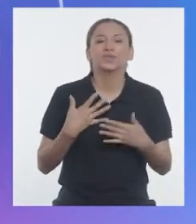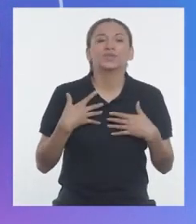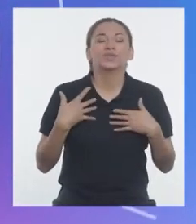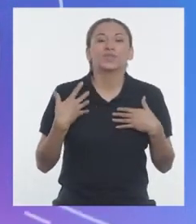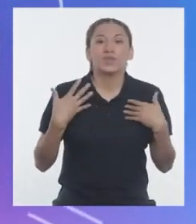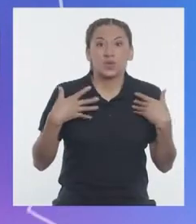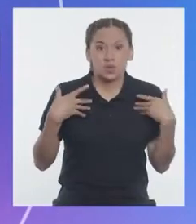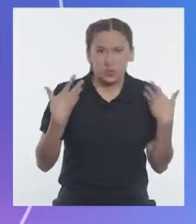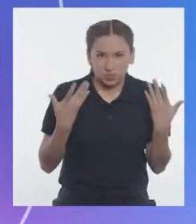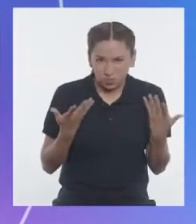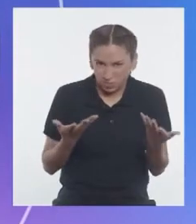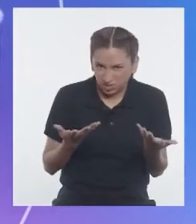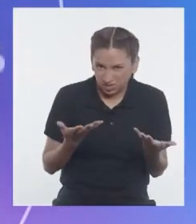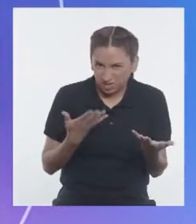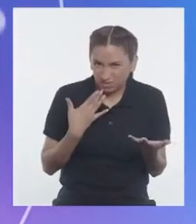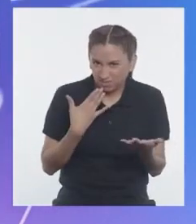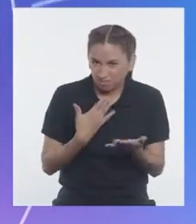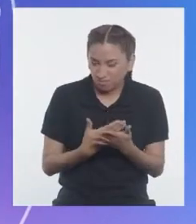¿Podré?